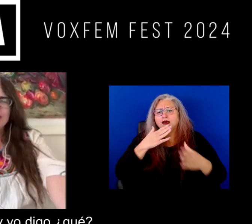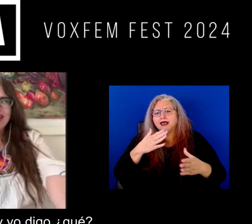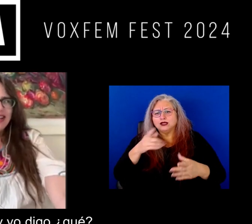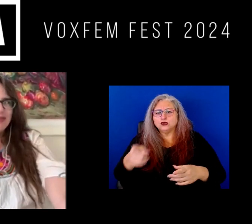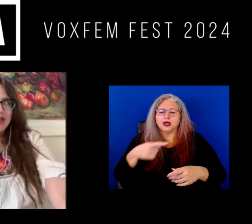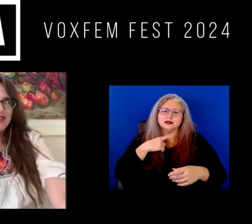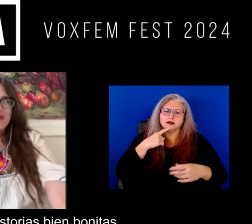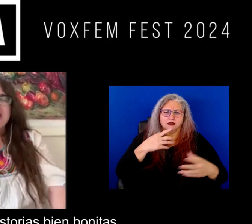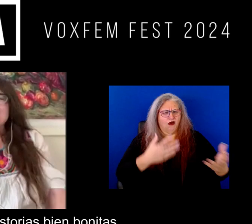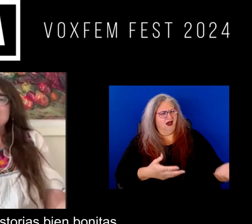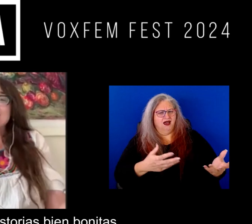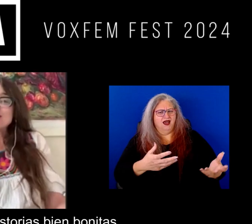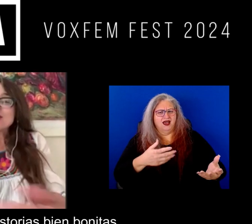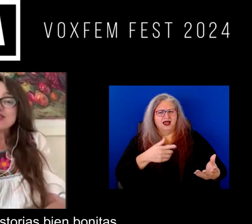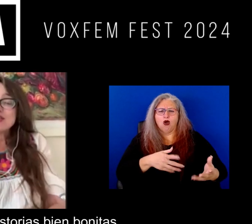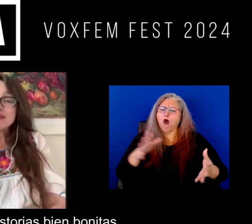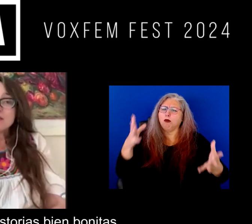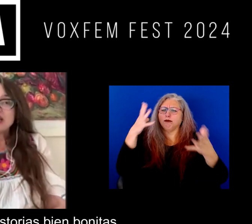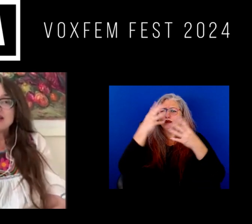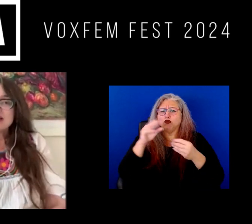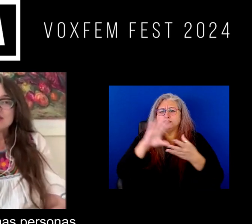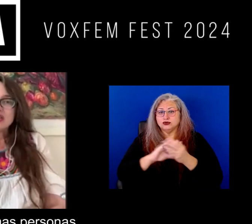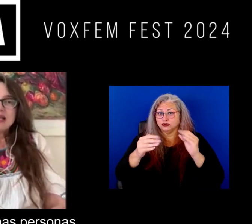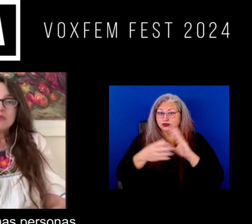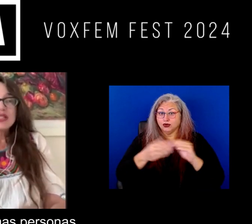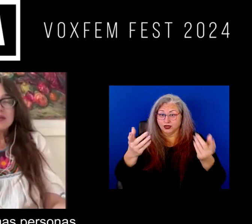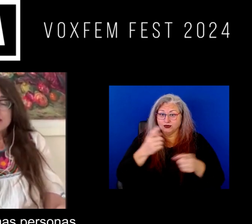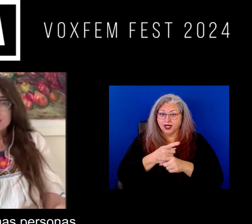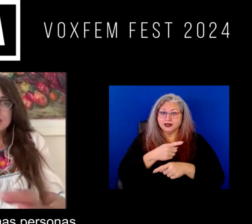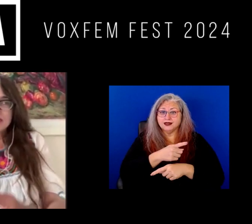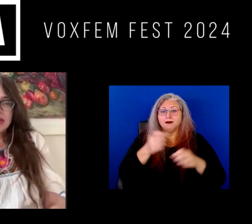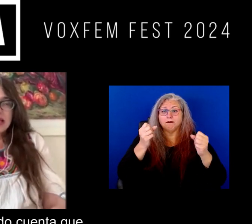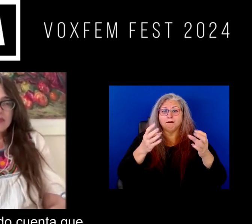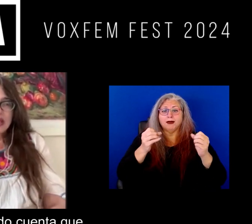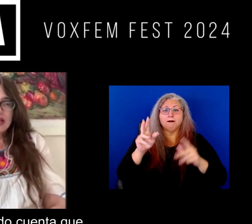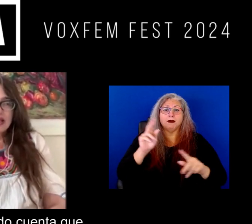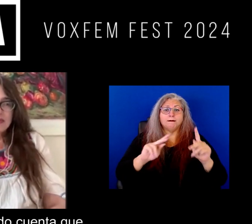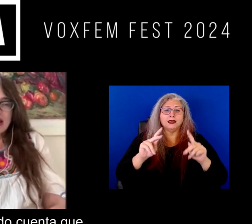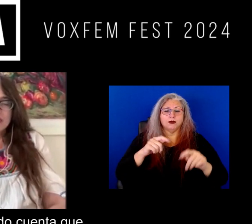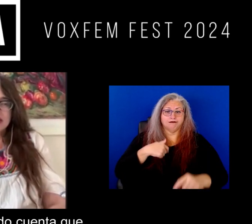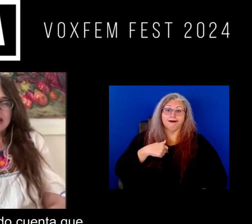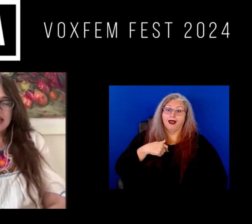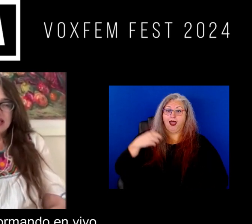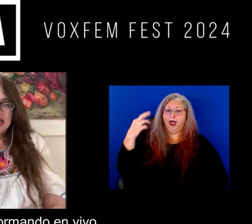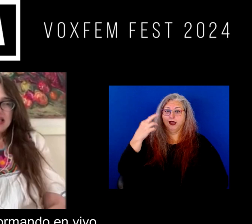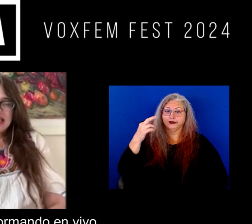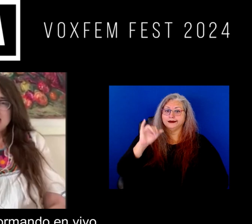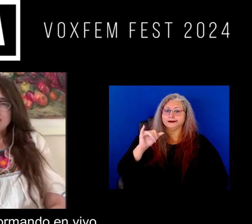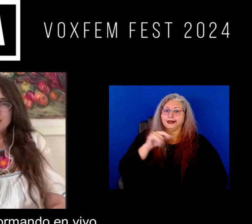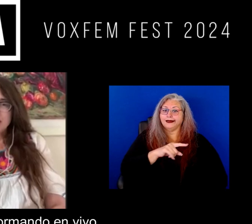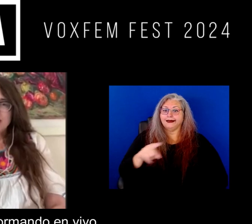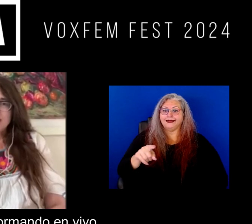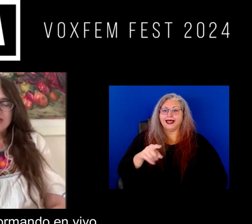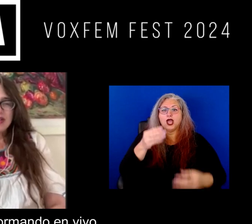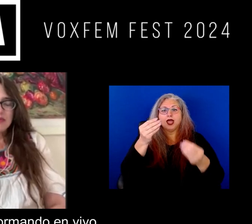yo digo ¿qué? pero entonces son historias bien bonitas ¿no? muchísimas personas me he dado cuenta que estar